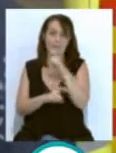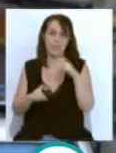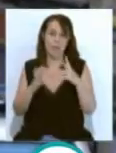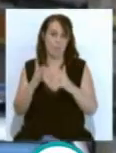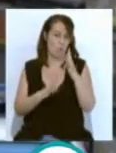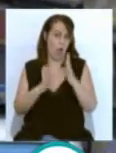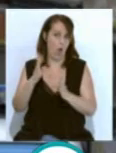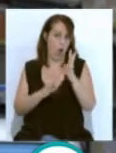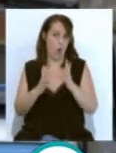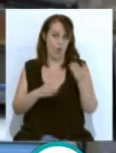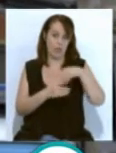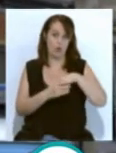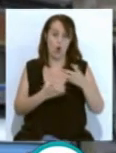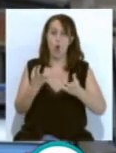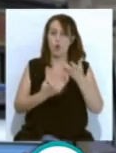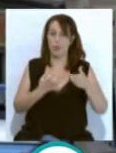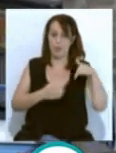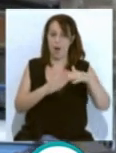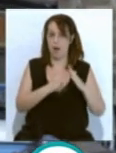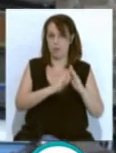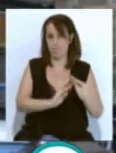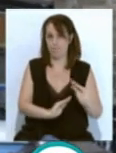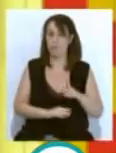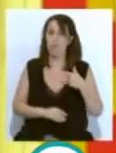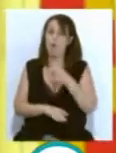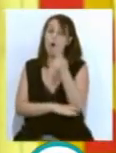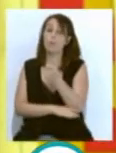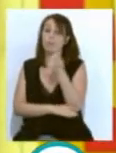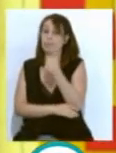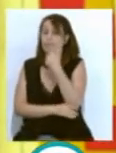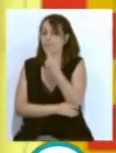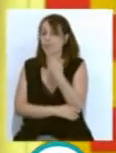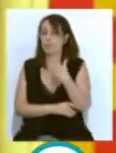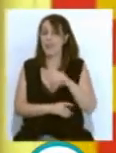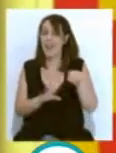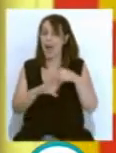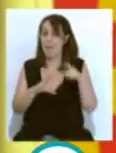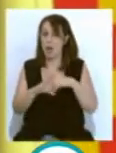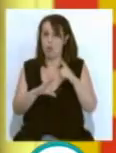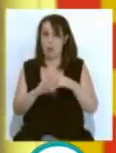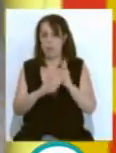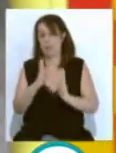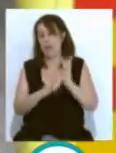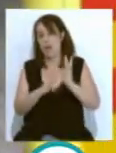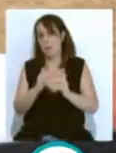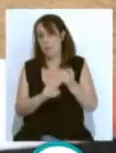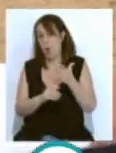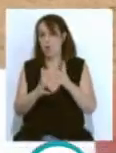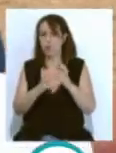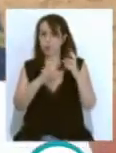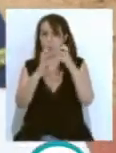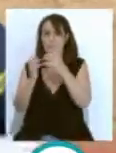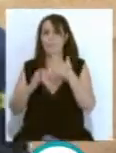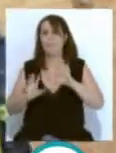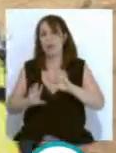que se producía en la cocina de dicho inmueble. Según los bomberos, el electrodoméstico provocó algunas llamas y humo, pero no se